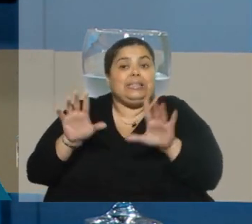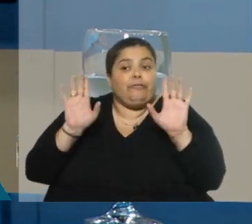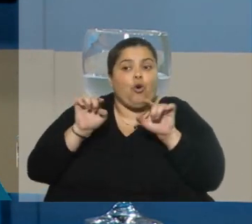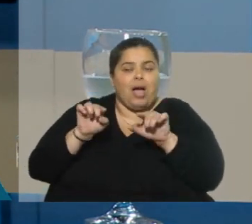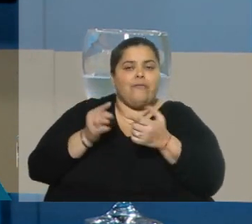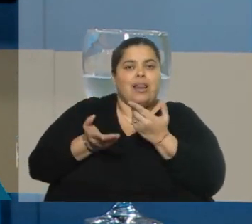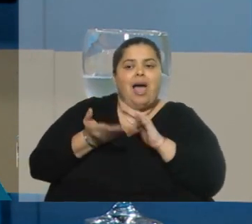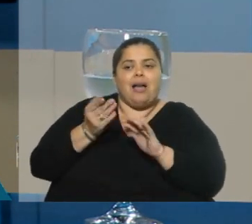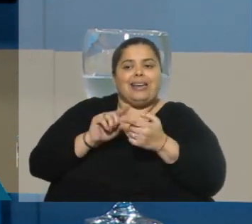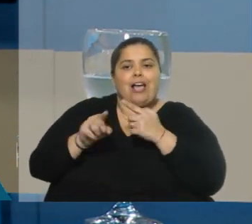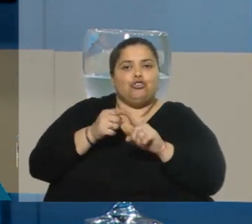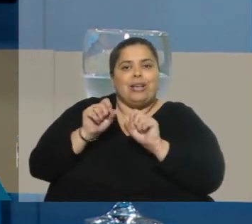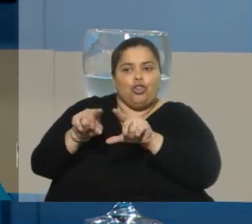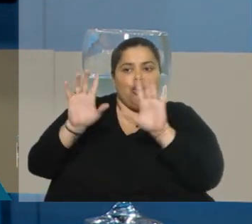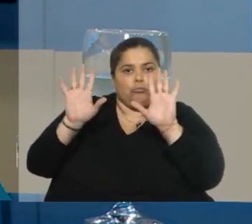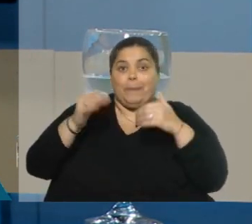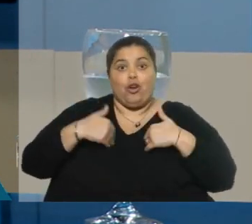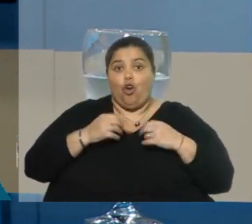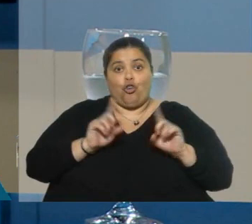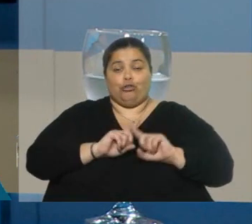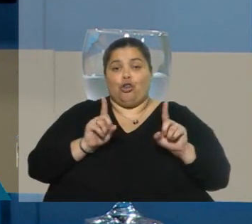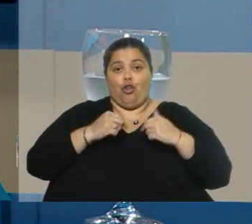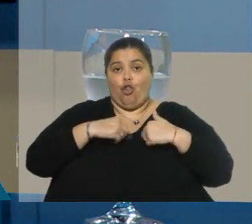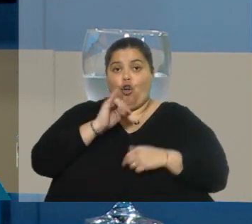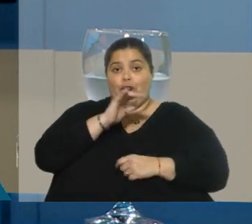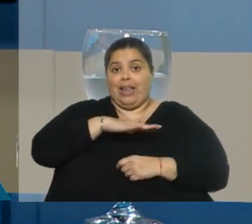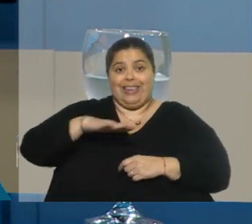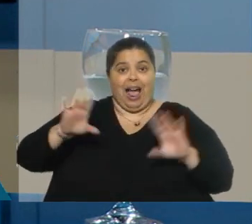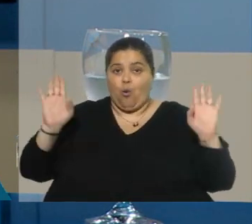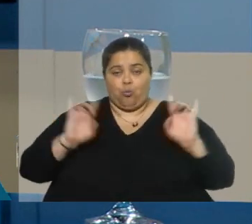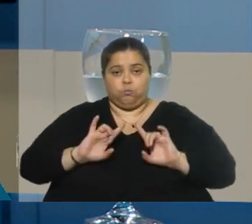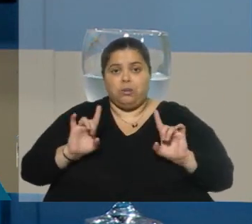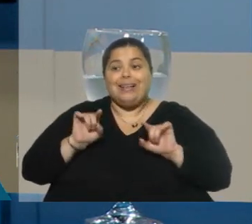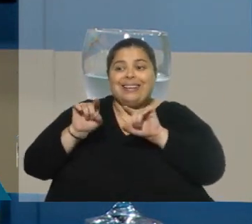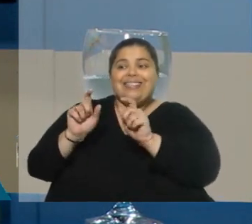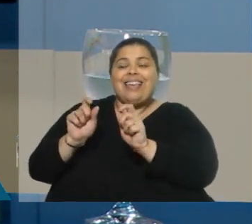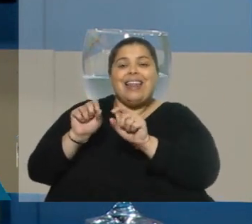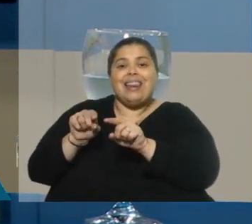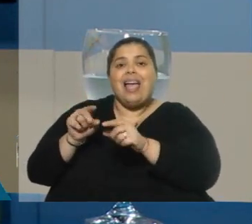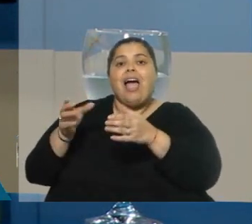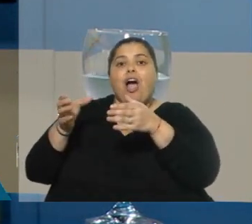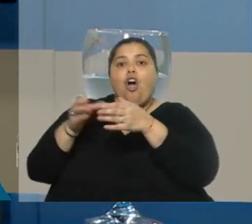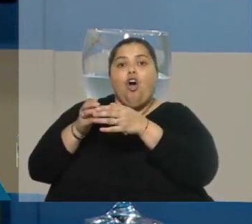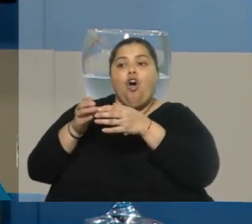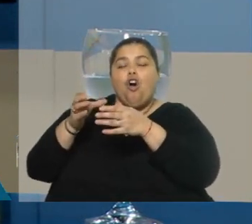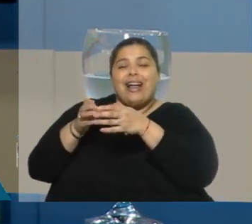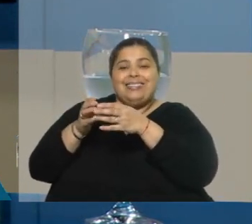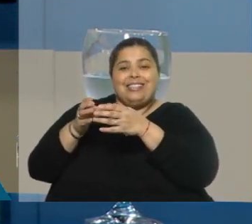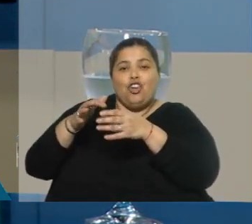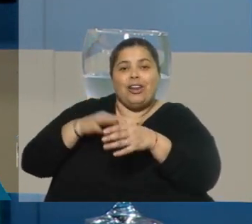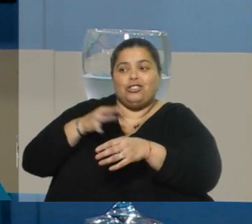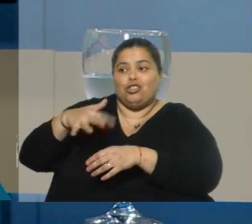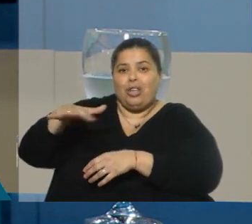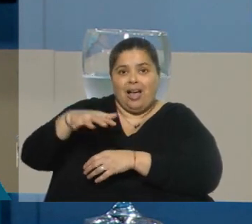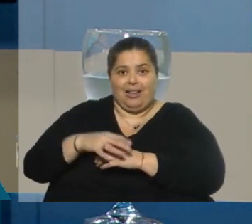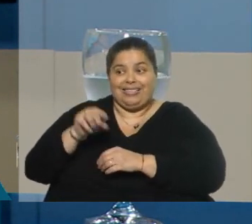lo tanto negocian no con nosotros, no con el INAO. INAO, su contraparte, sus empleadores, son las organizaciones sociales. Es Anong,